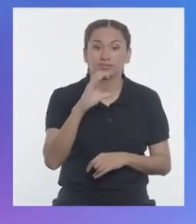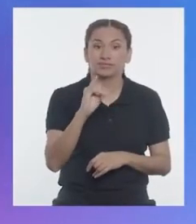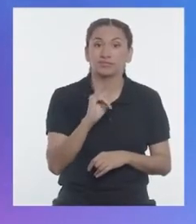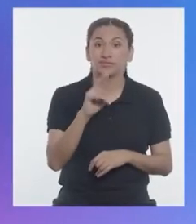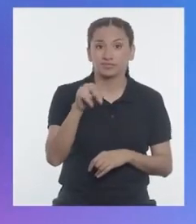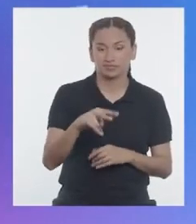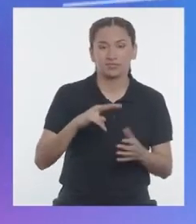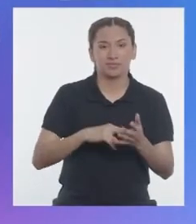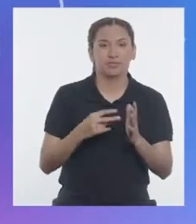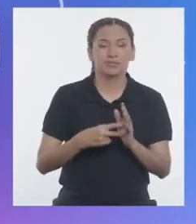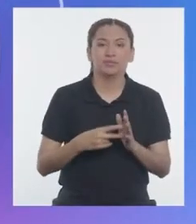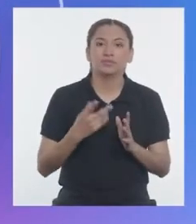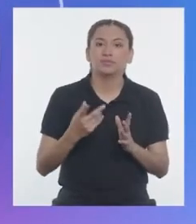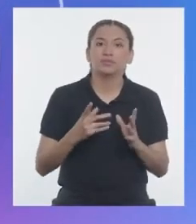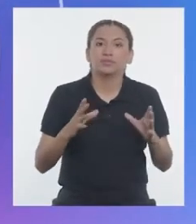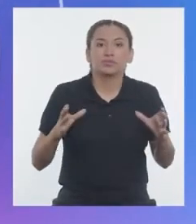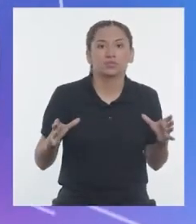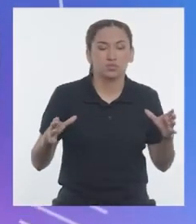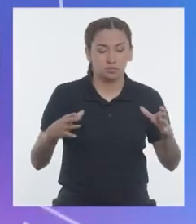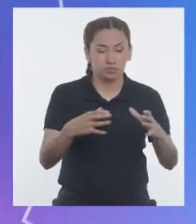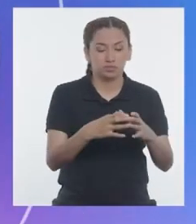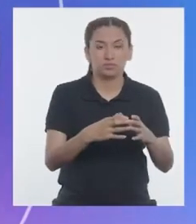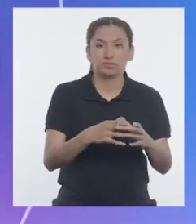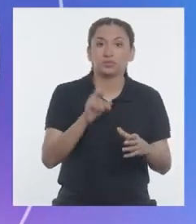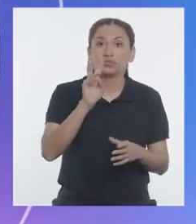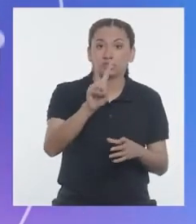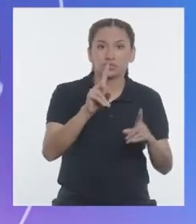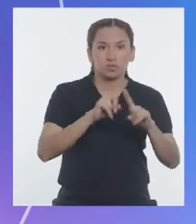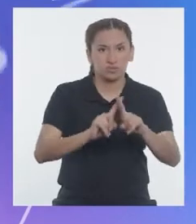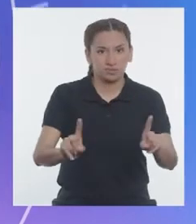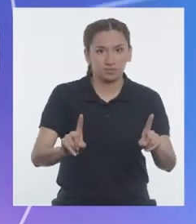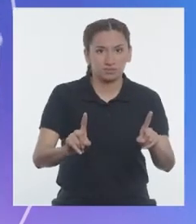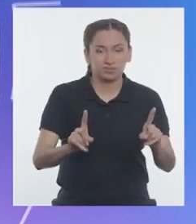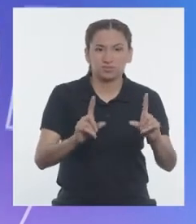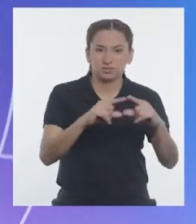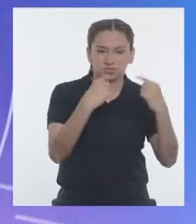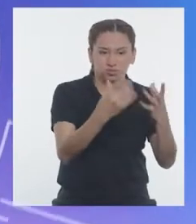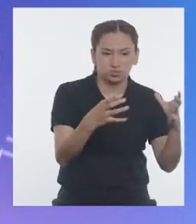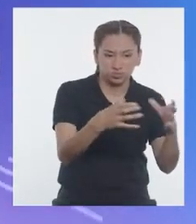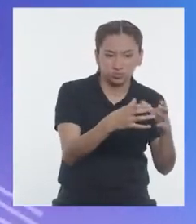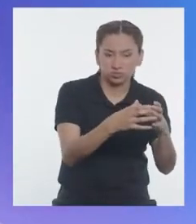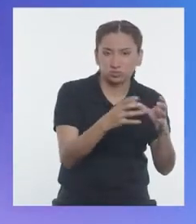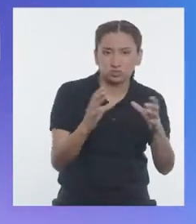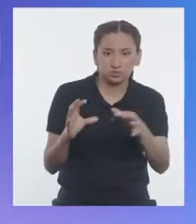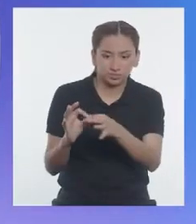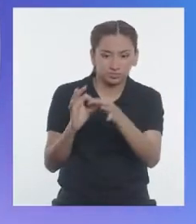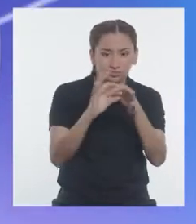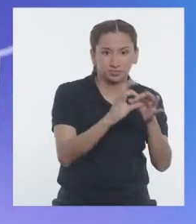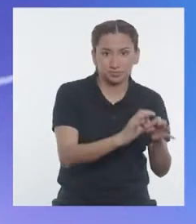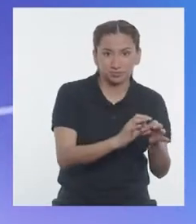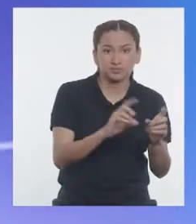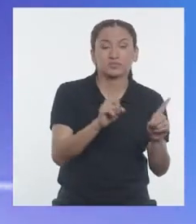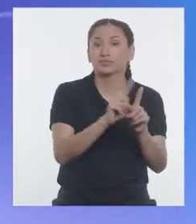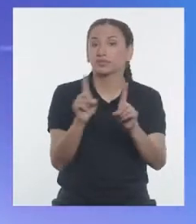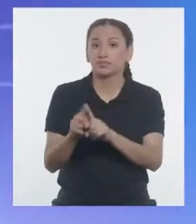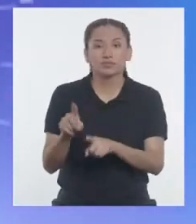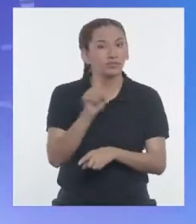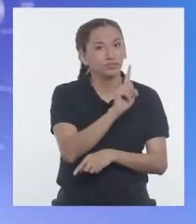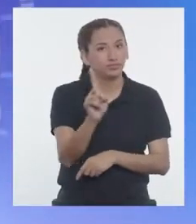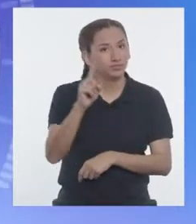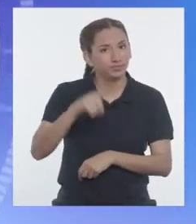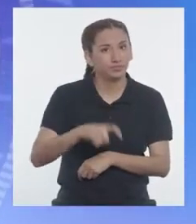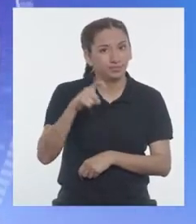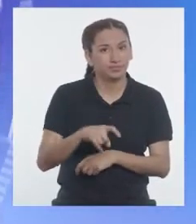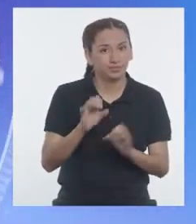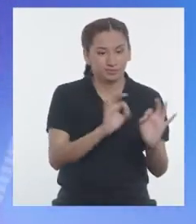básicamente trata de juntar dos diferentes especies que sean complementarias y que no